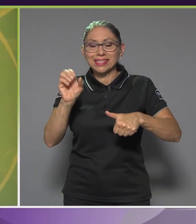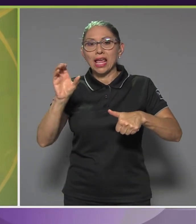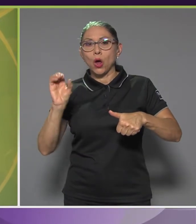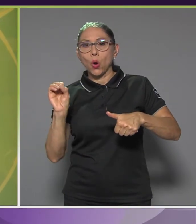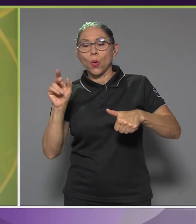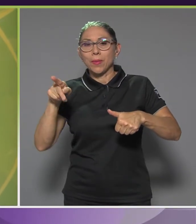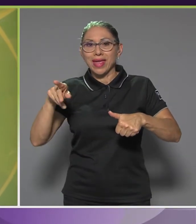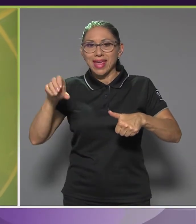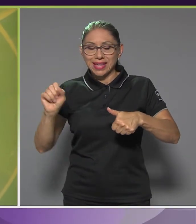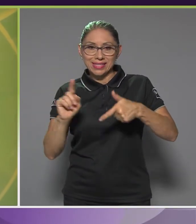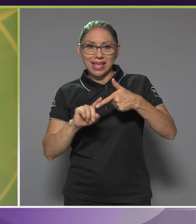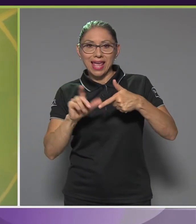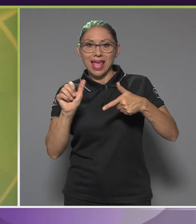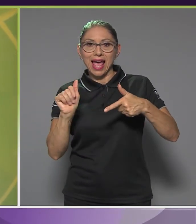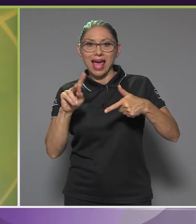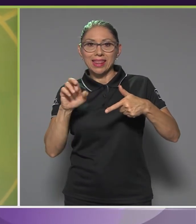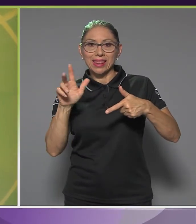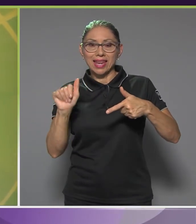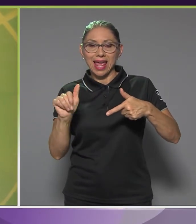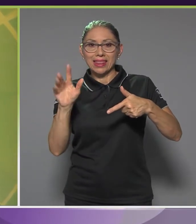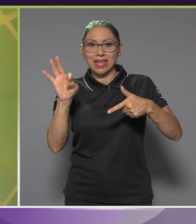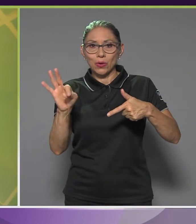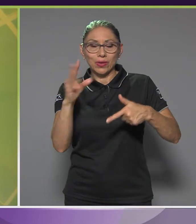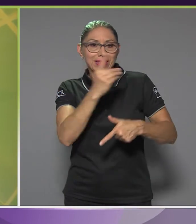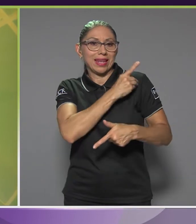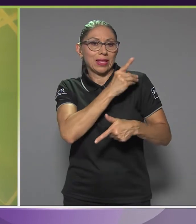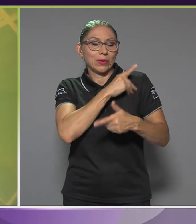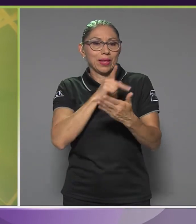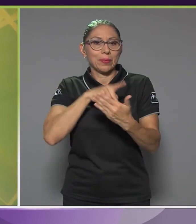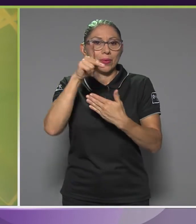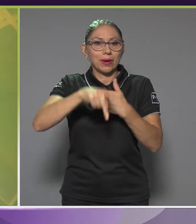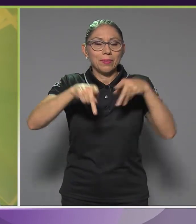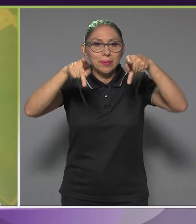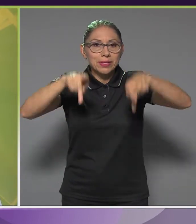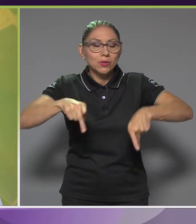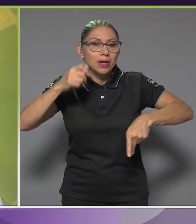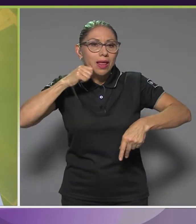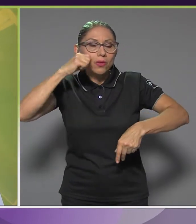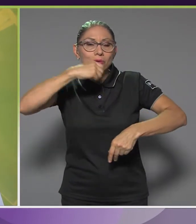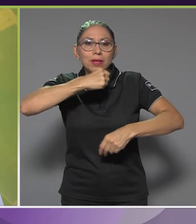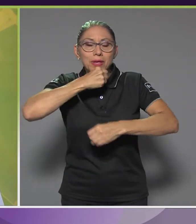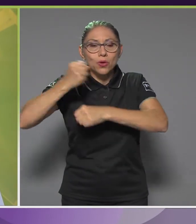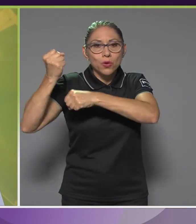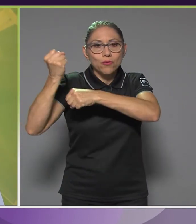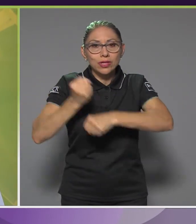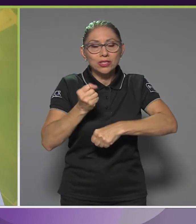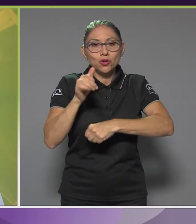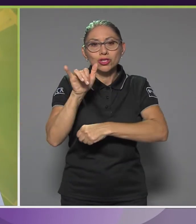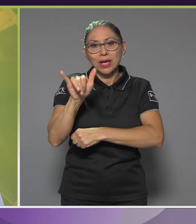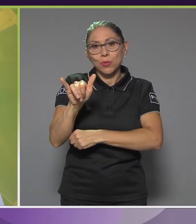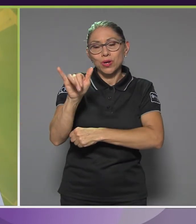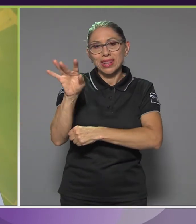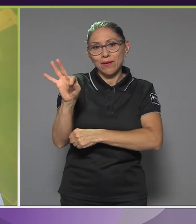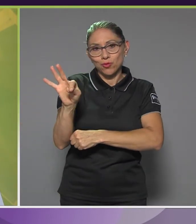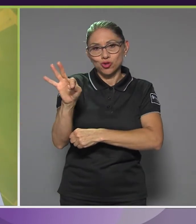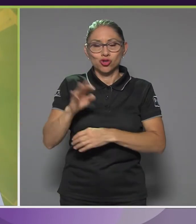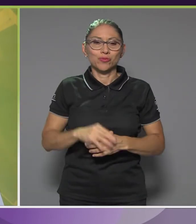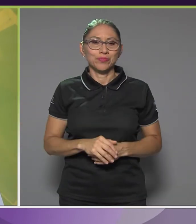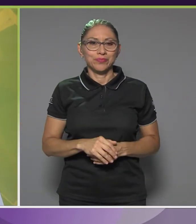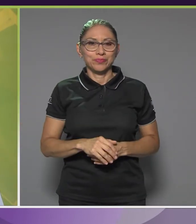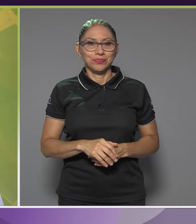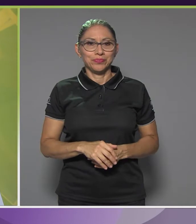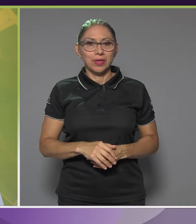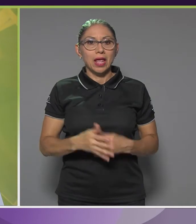también Andrea Terán, directora de programas para la persona adulta mayor de la Fundación Yamuni Tabush. Y bueno,